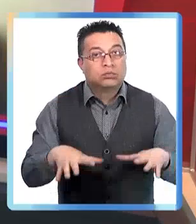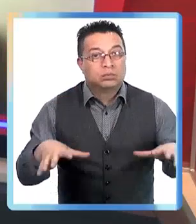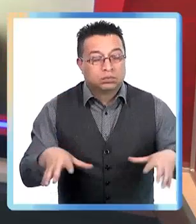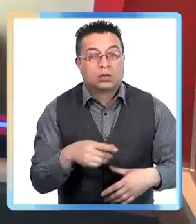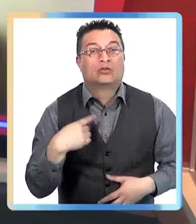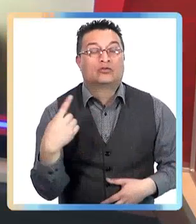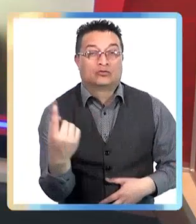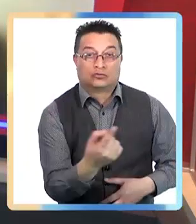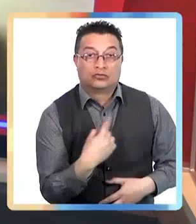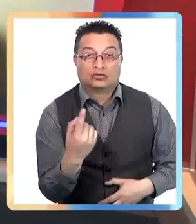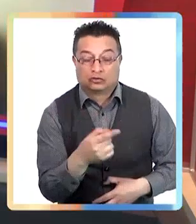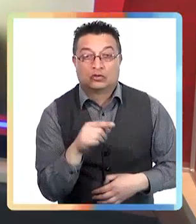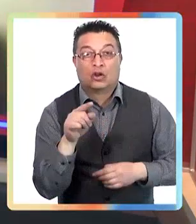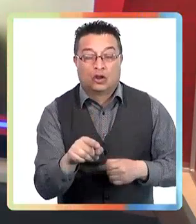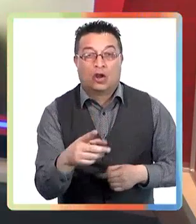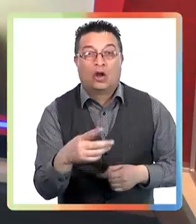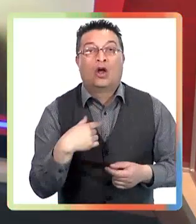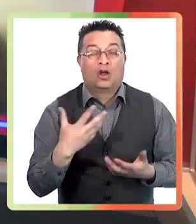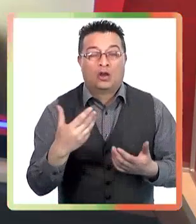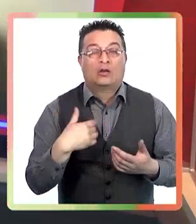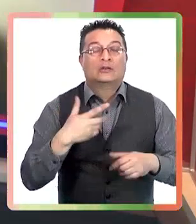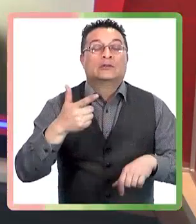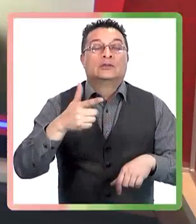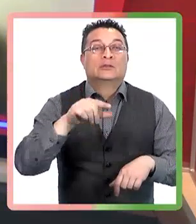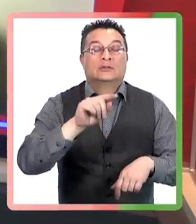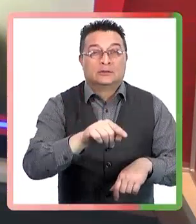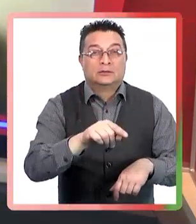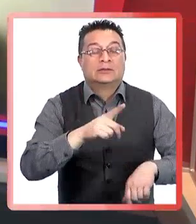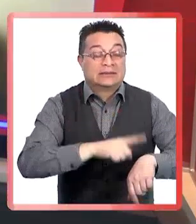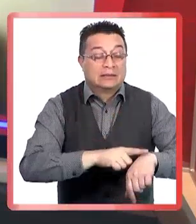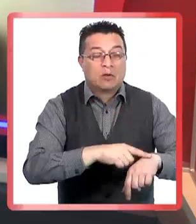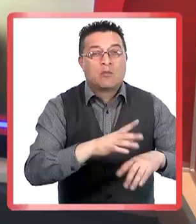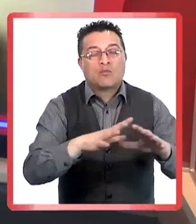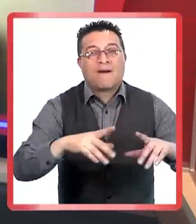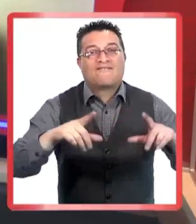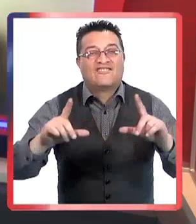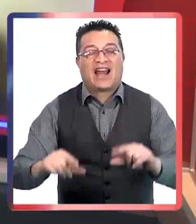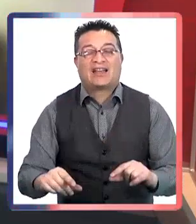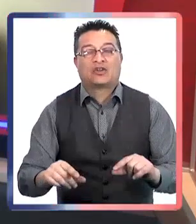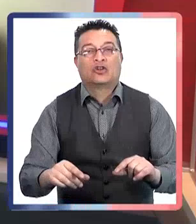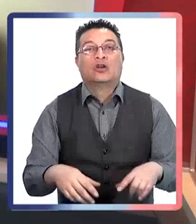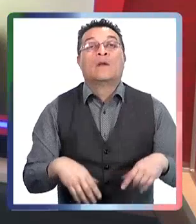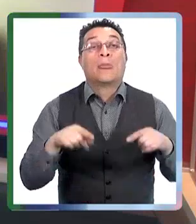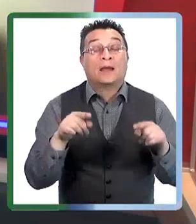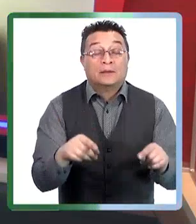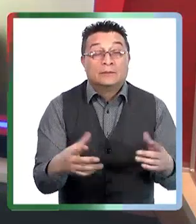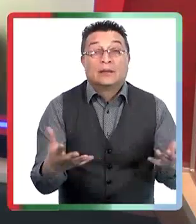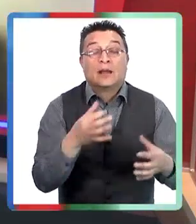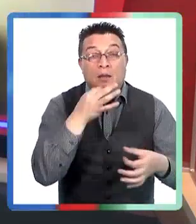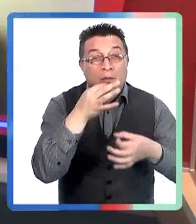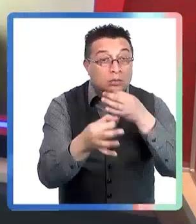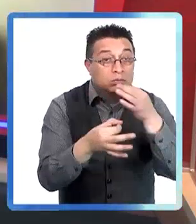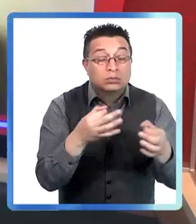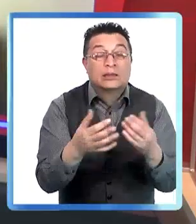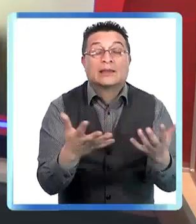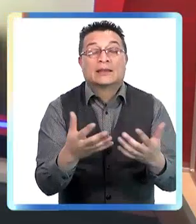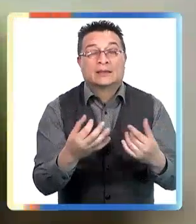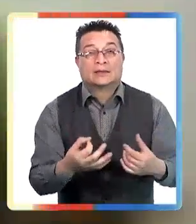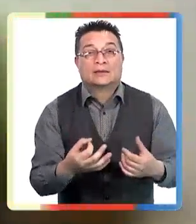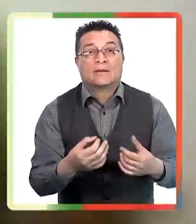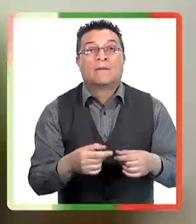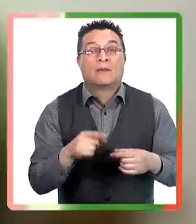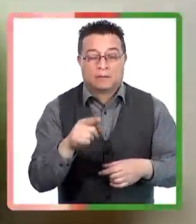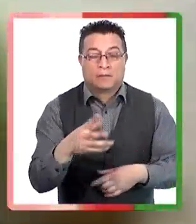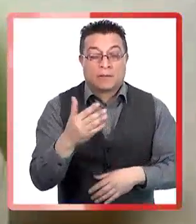probablemente por ir a buscar aquellos alimentos de temporada que son más baratos. Entonces usted, ¿qué podría recomendarle a las familias que nos están viendo?